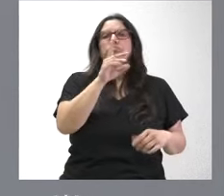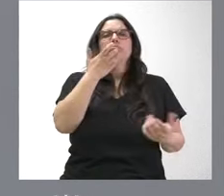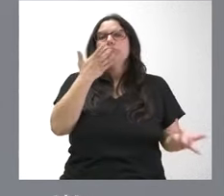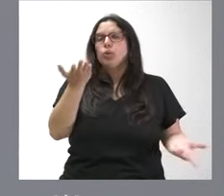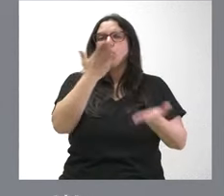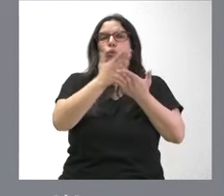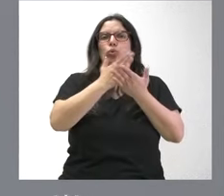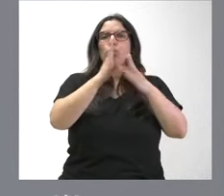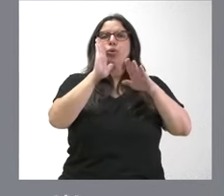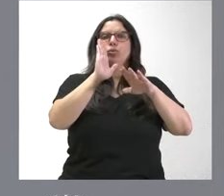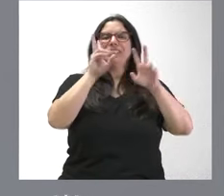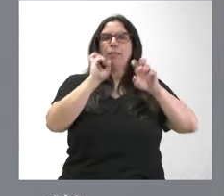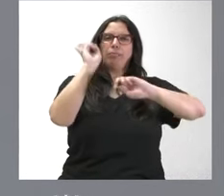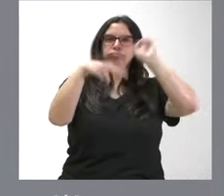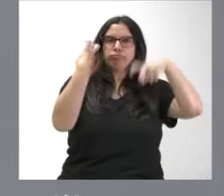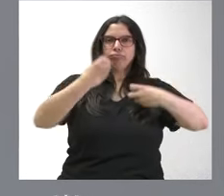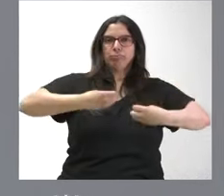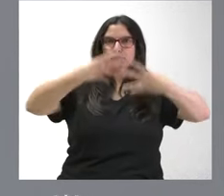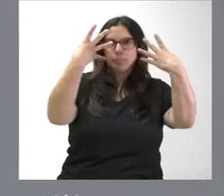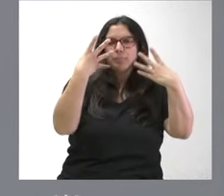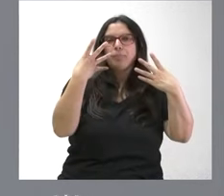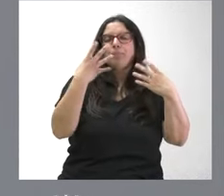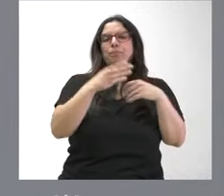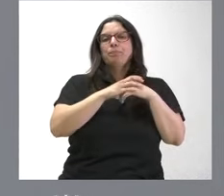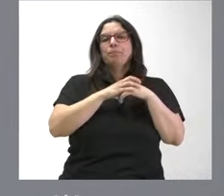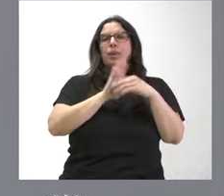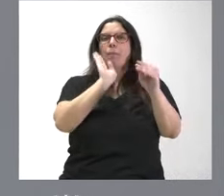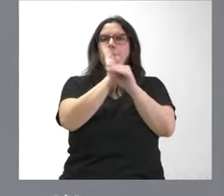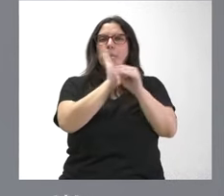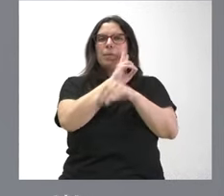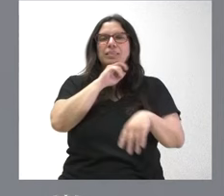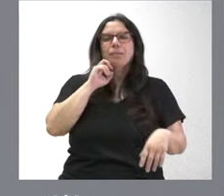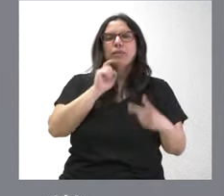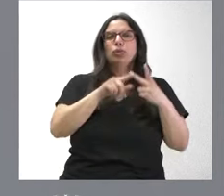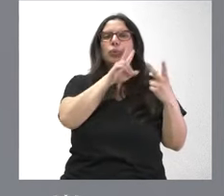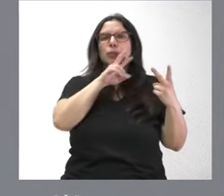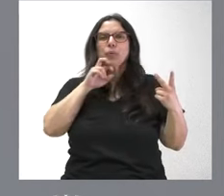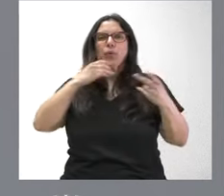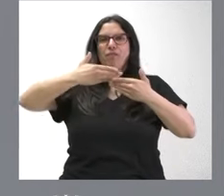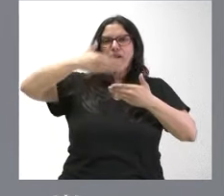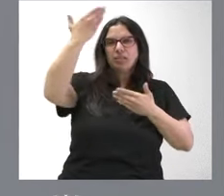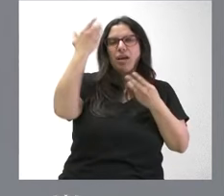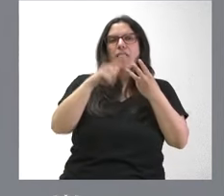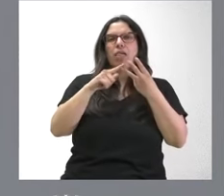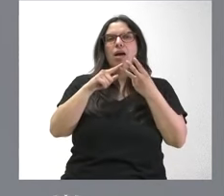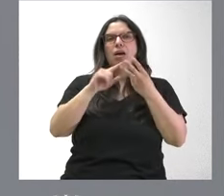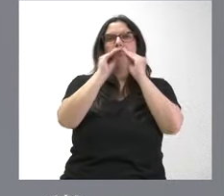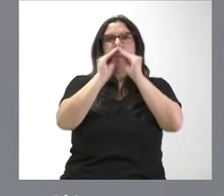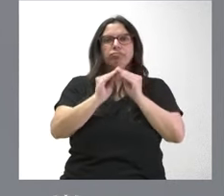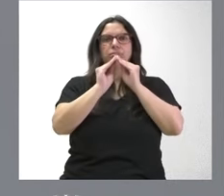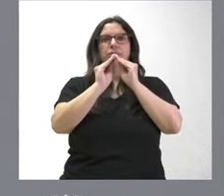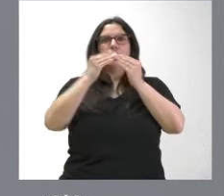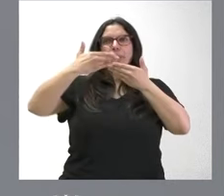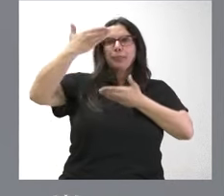materia de rehabilitación en el ámbito del mantenimiento, la conservación de fachadas, la colocación de sistemas de alamiento